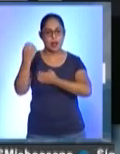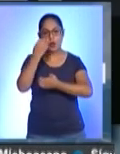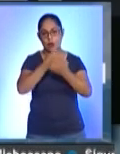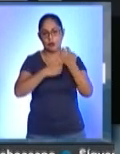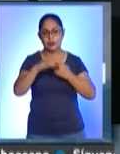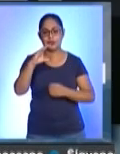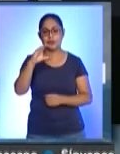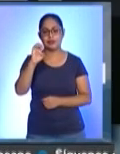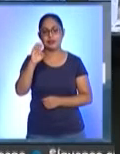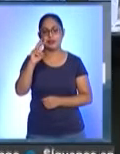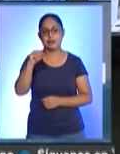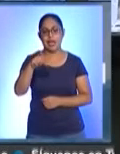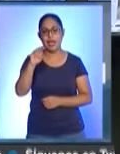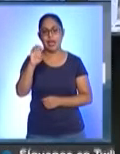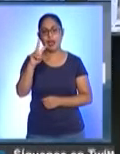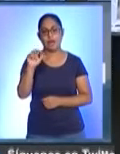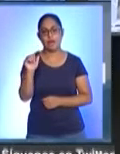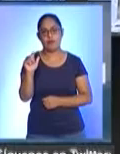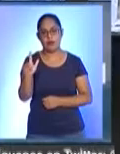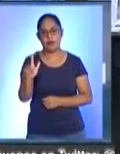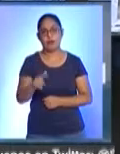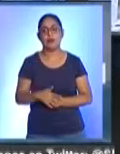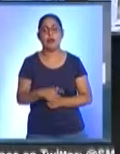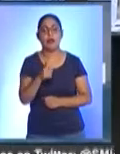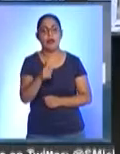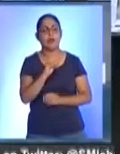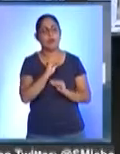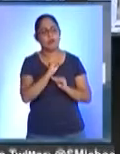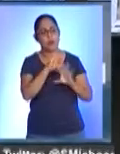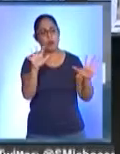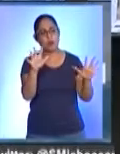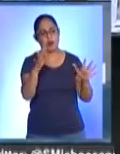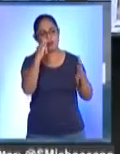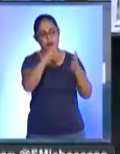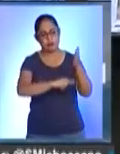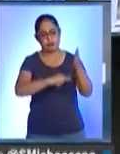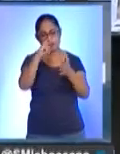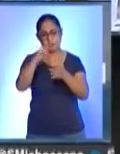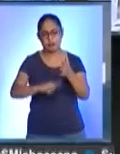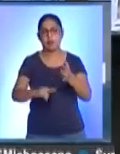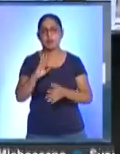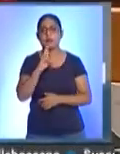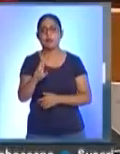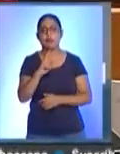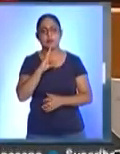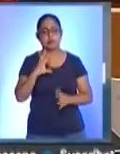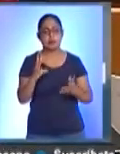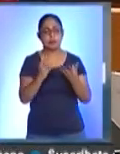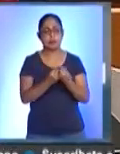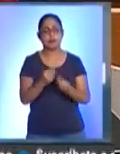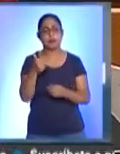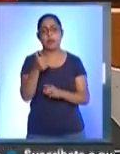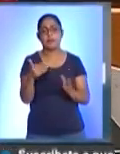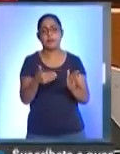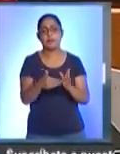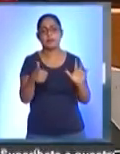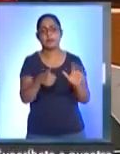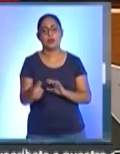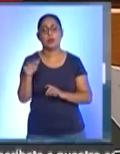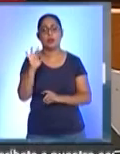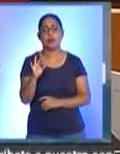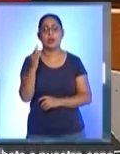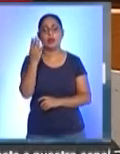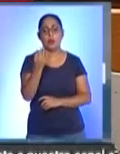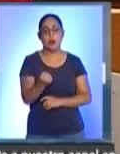Ceneval. Durante la publicación de los resultados, Cárdenas Navarro detalló que en total seis mil 649